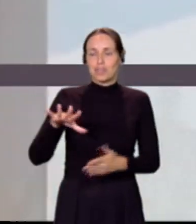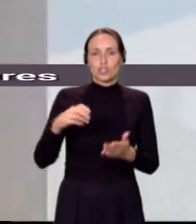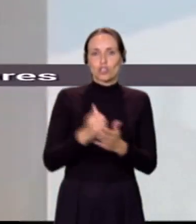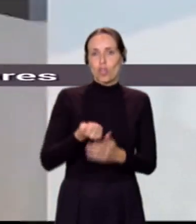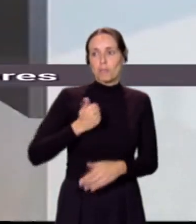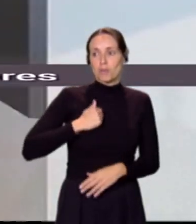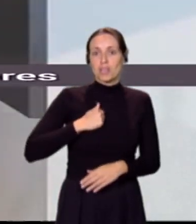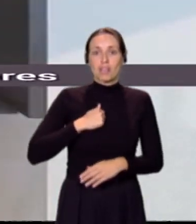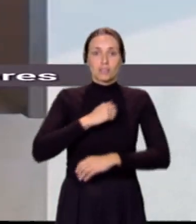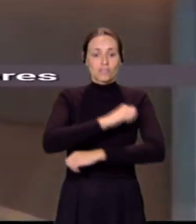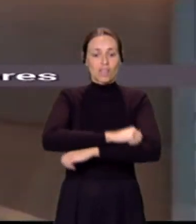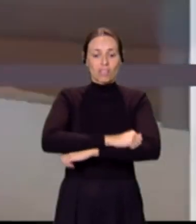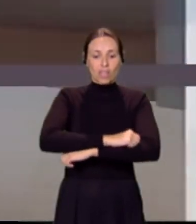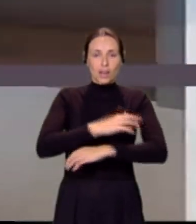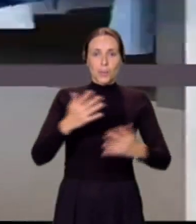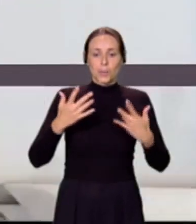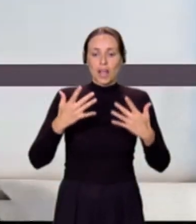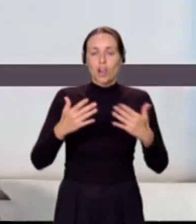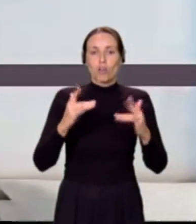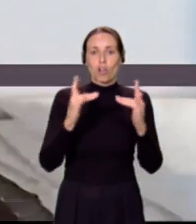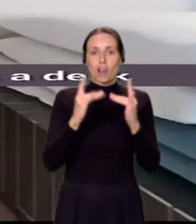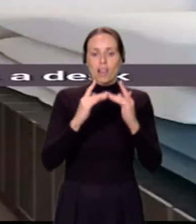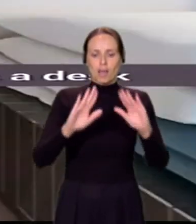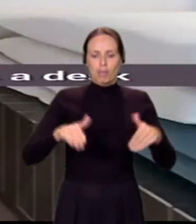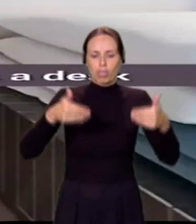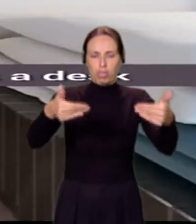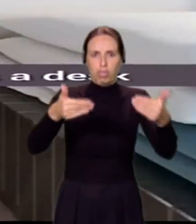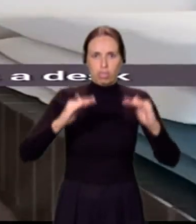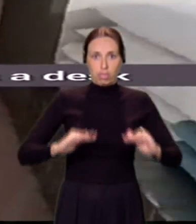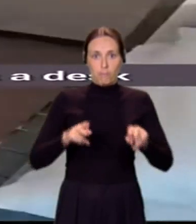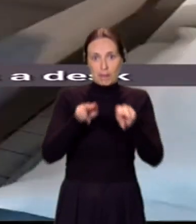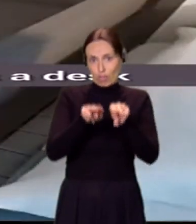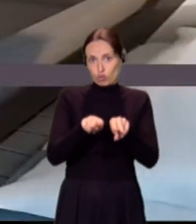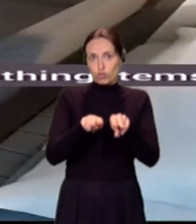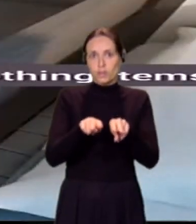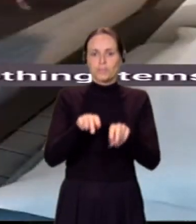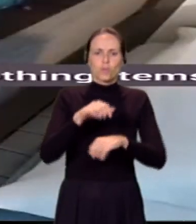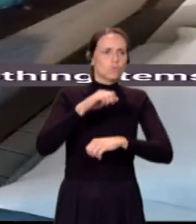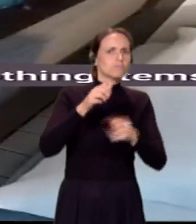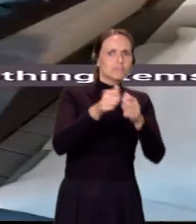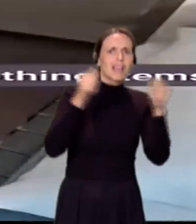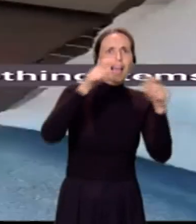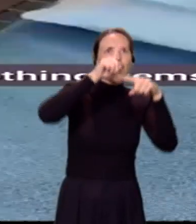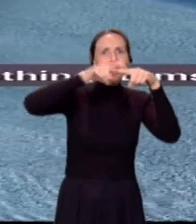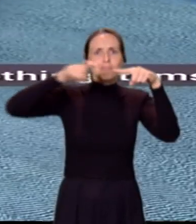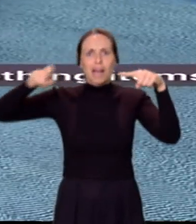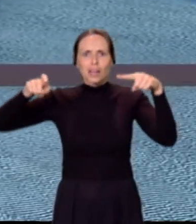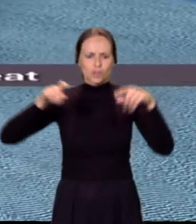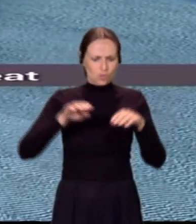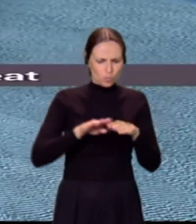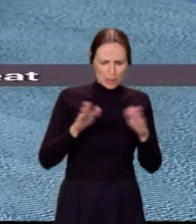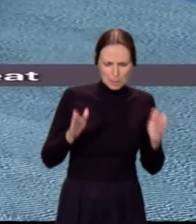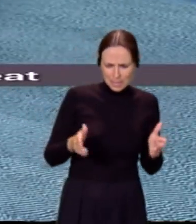balcón en la que aparece una cama plegable para dos. Vemos también un armario y debajo una mesa con una silla, el